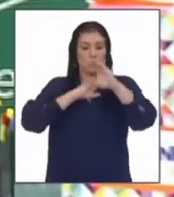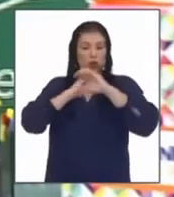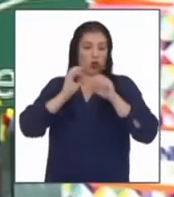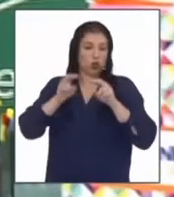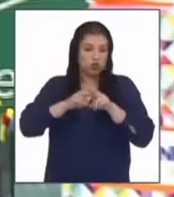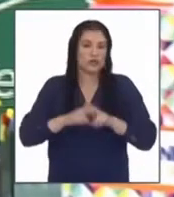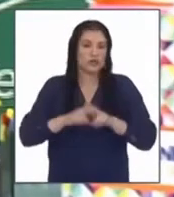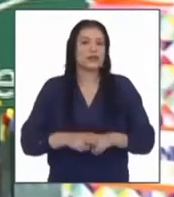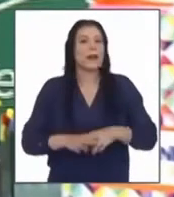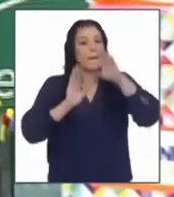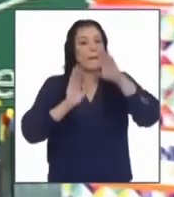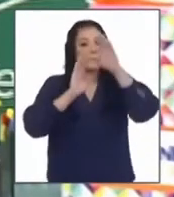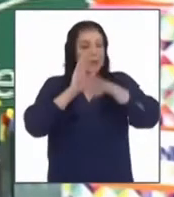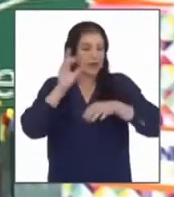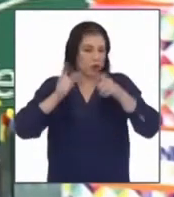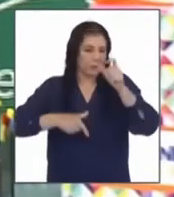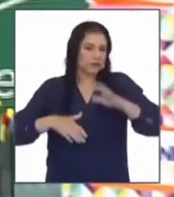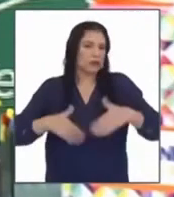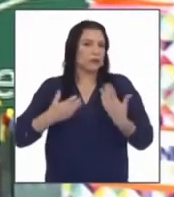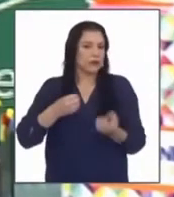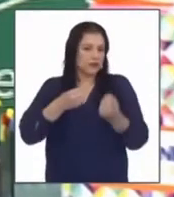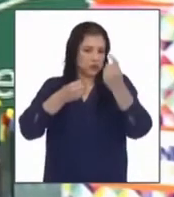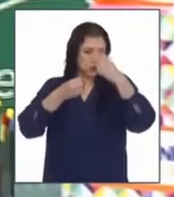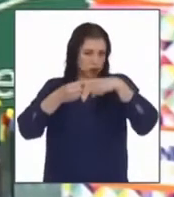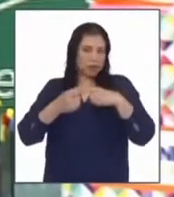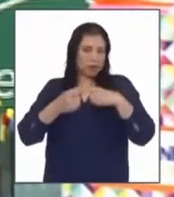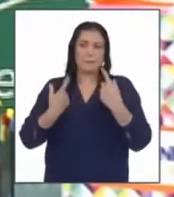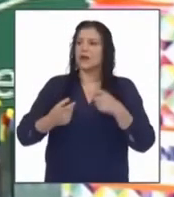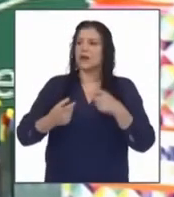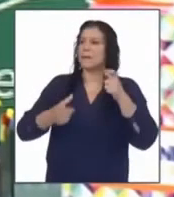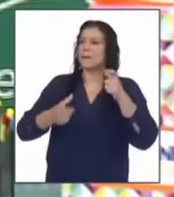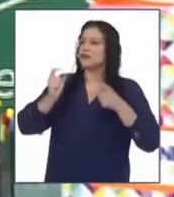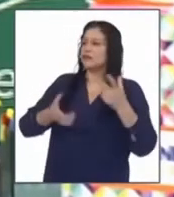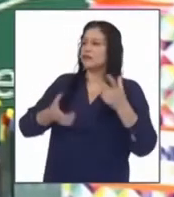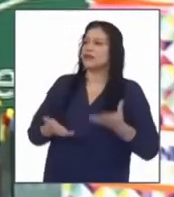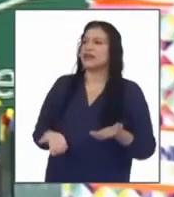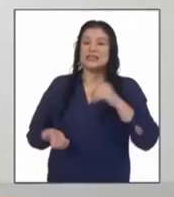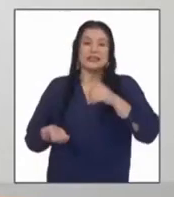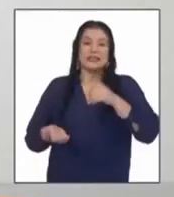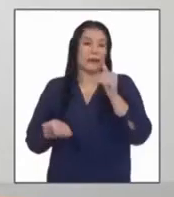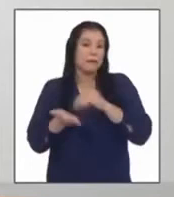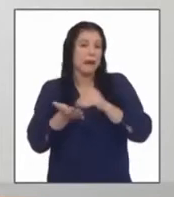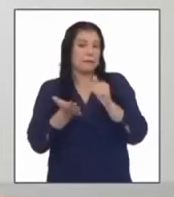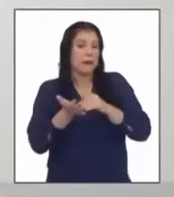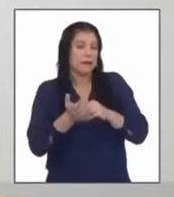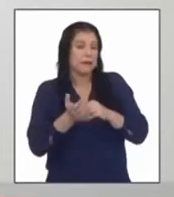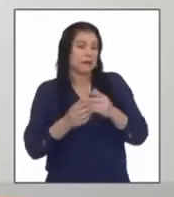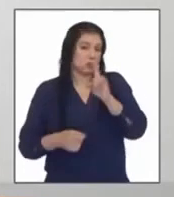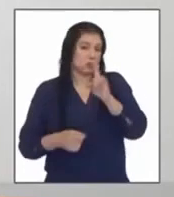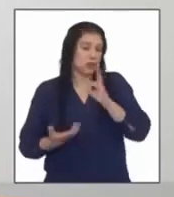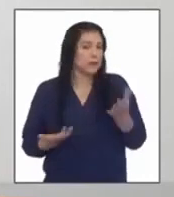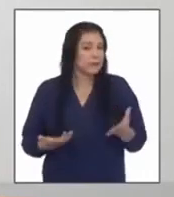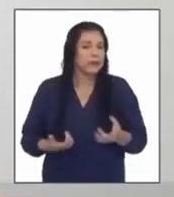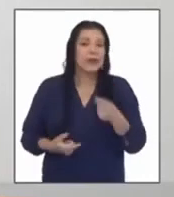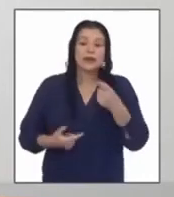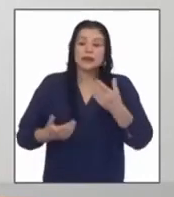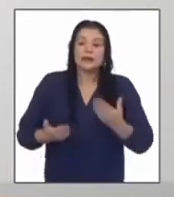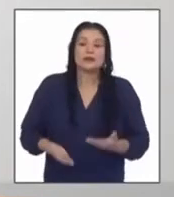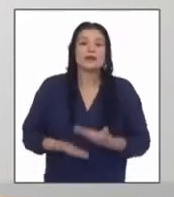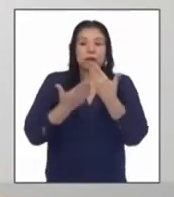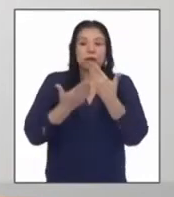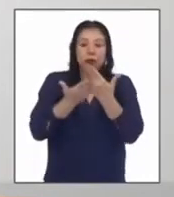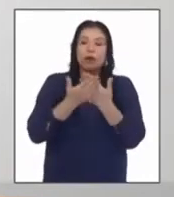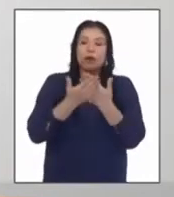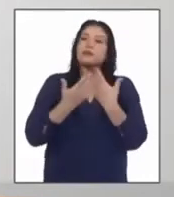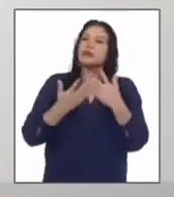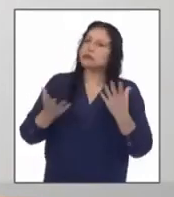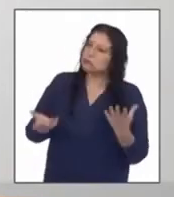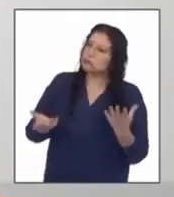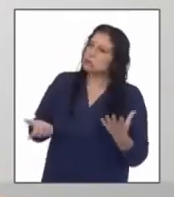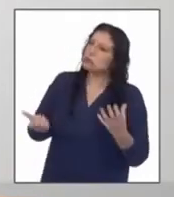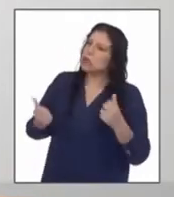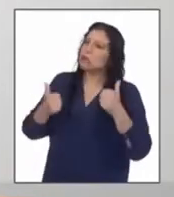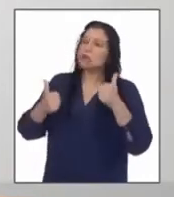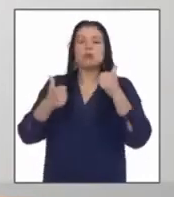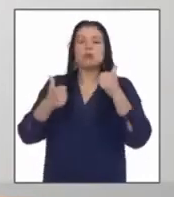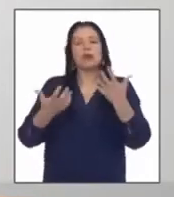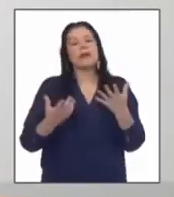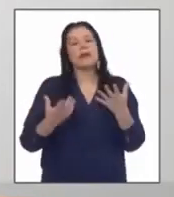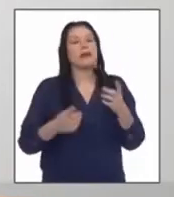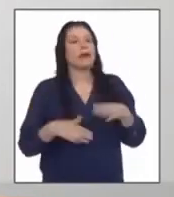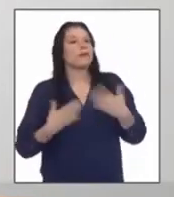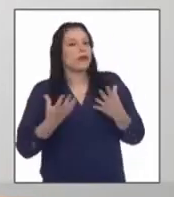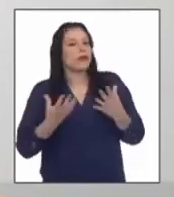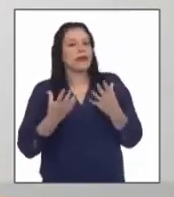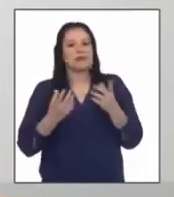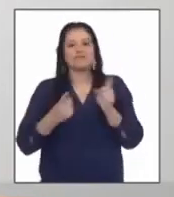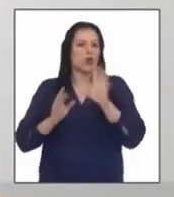generando demanda de más transporte ya que la ciudad no soporta un vehículo más esta propuesta es una salida al contagio